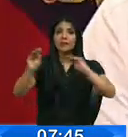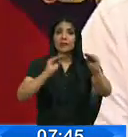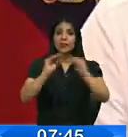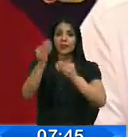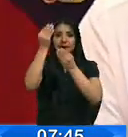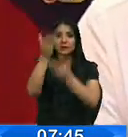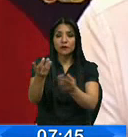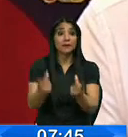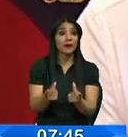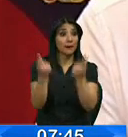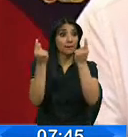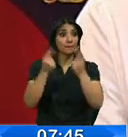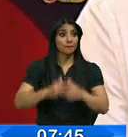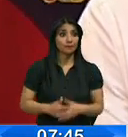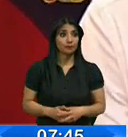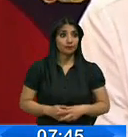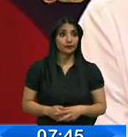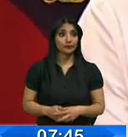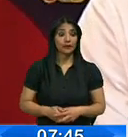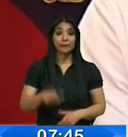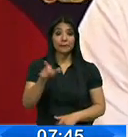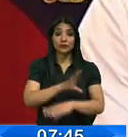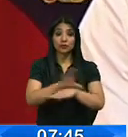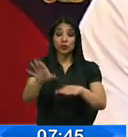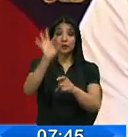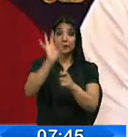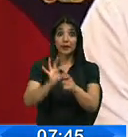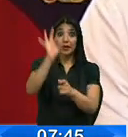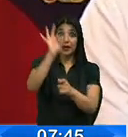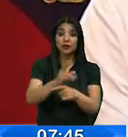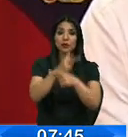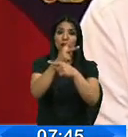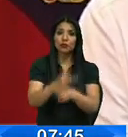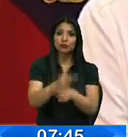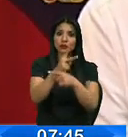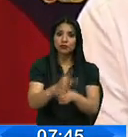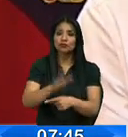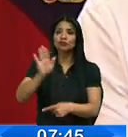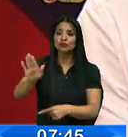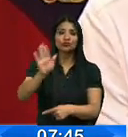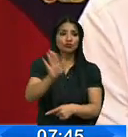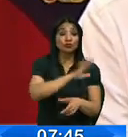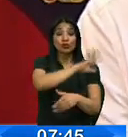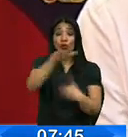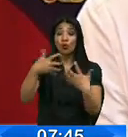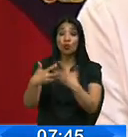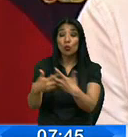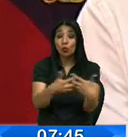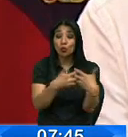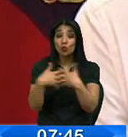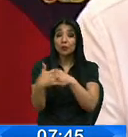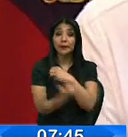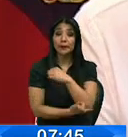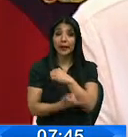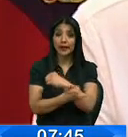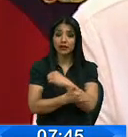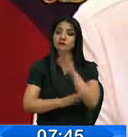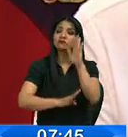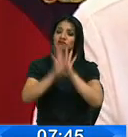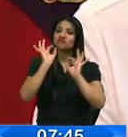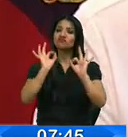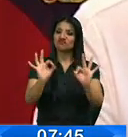comunicarse inmediatamente con nosotros. El bananero tiene que proteger al bananero y todos juntos como país vamos a salir